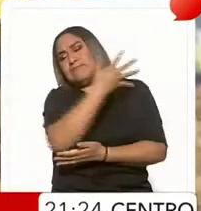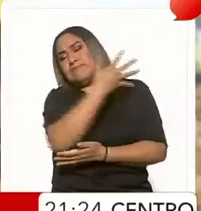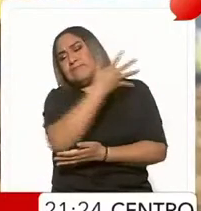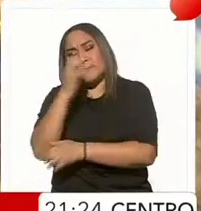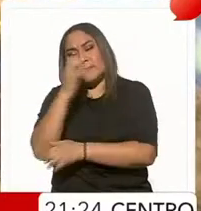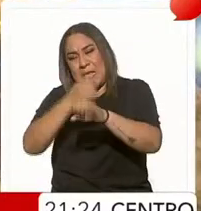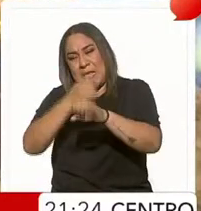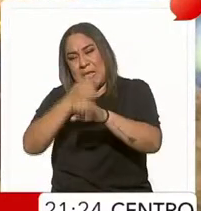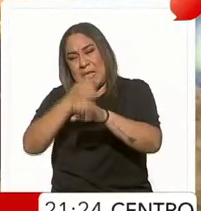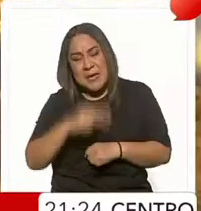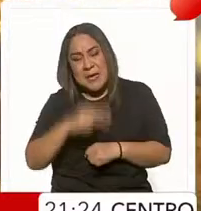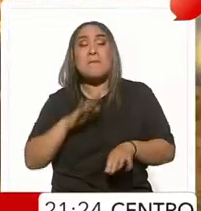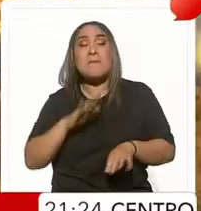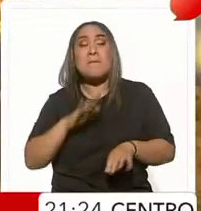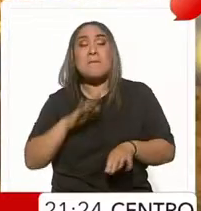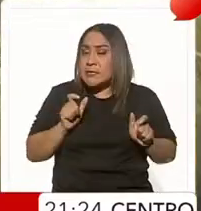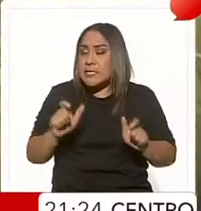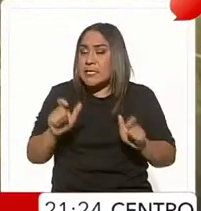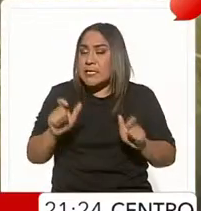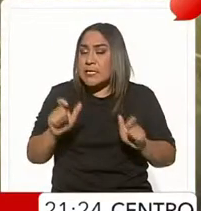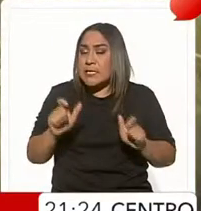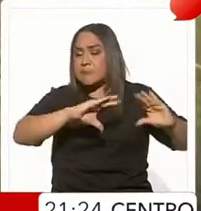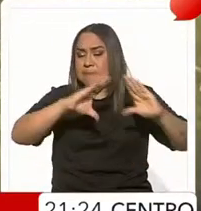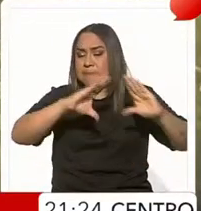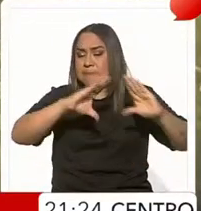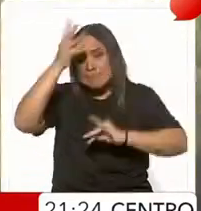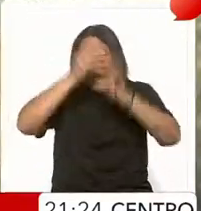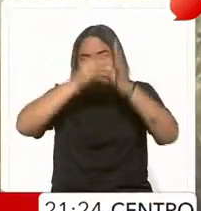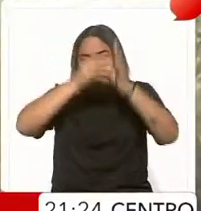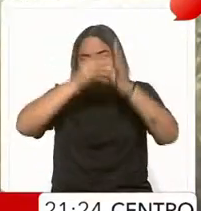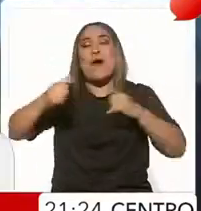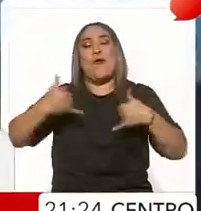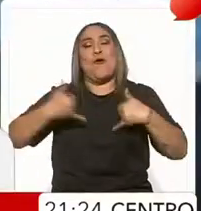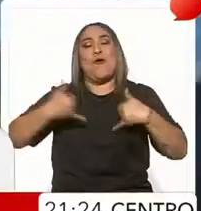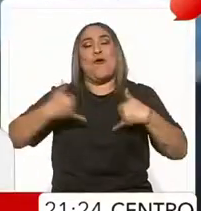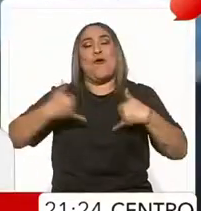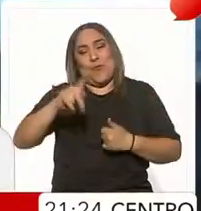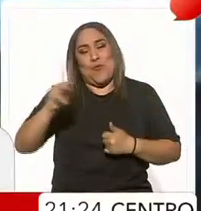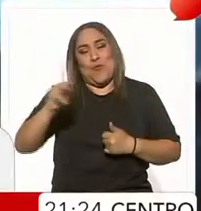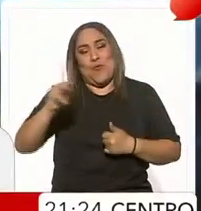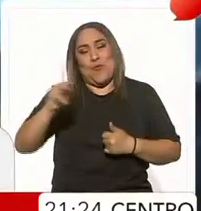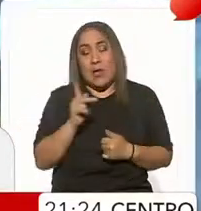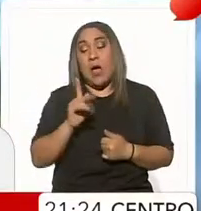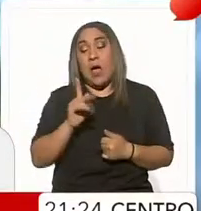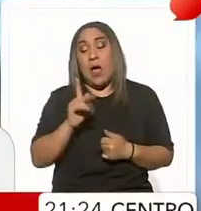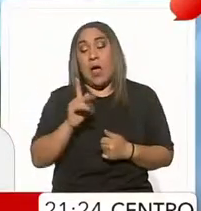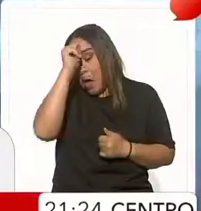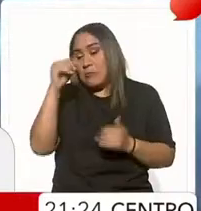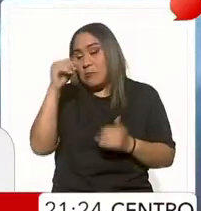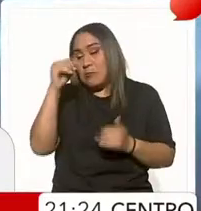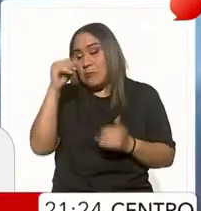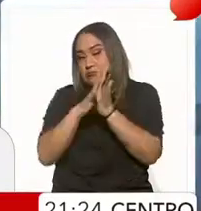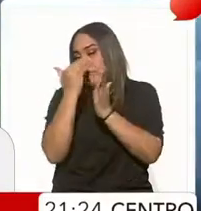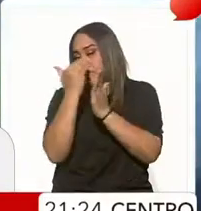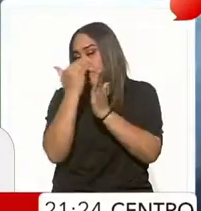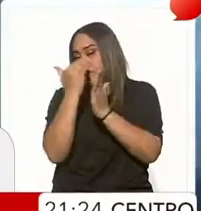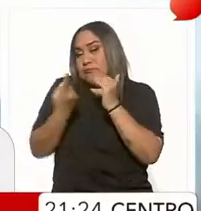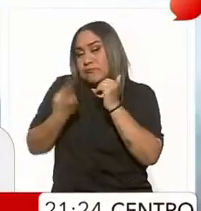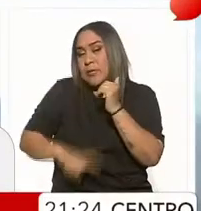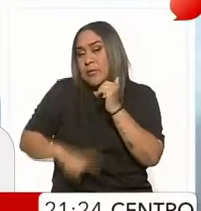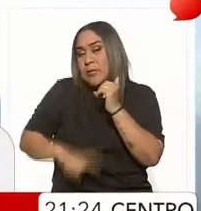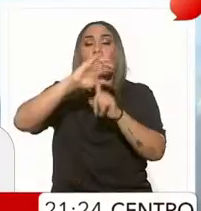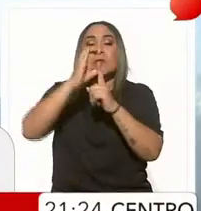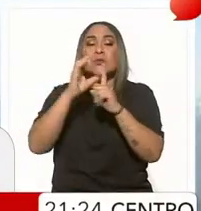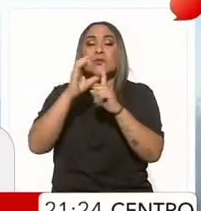y se refuerza la capacitación a brigadistas comunitarios, de acuerdo con los protocolos establecidos por la Comisión Nacional